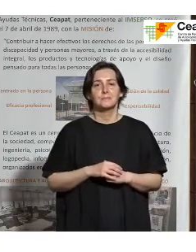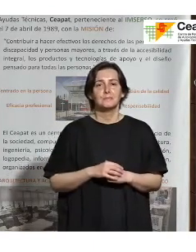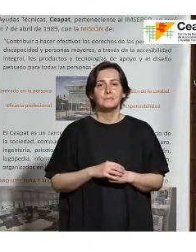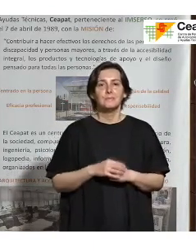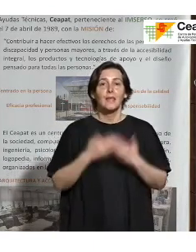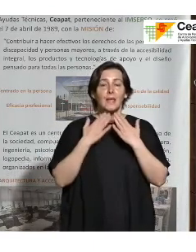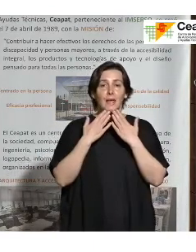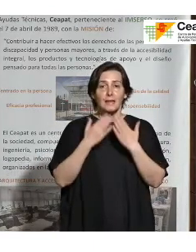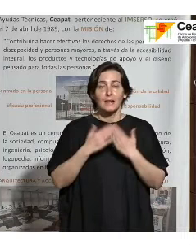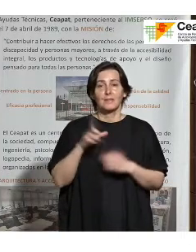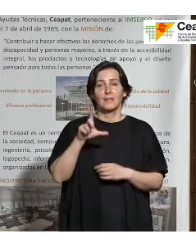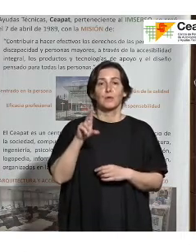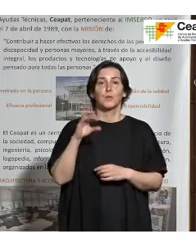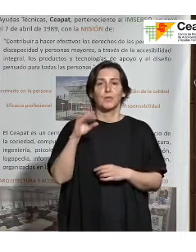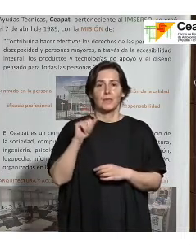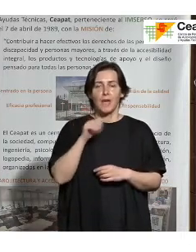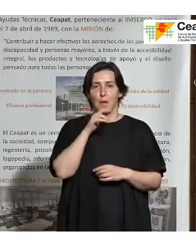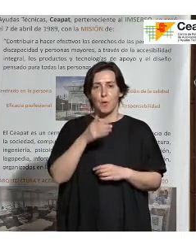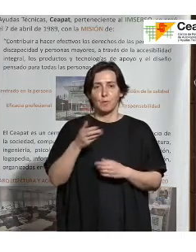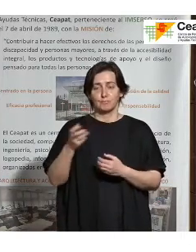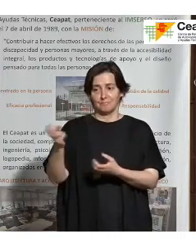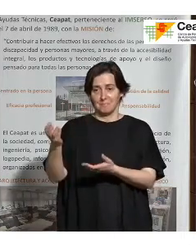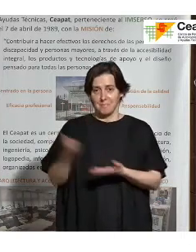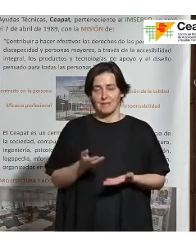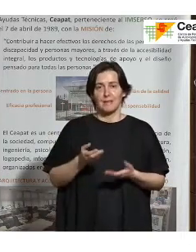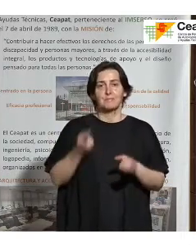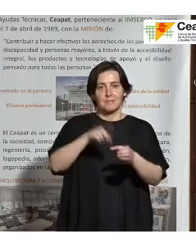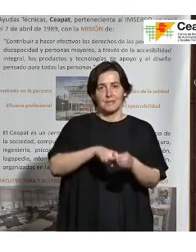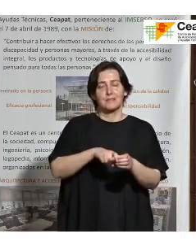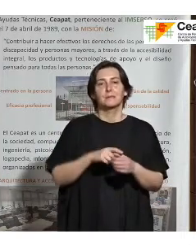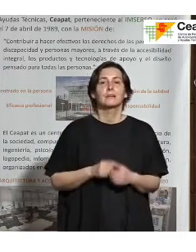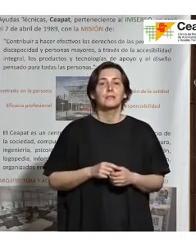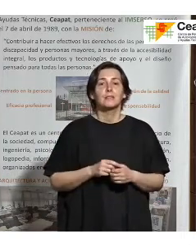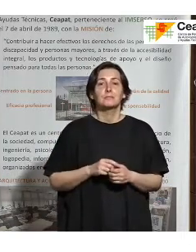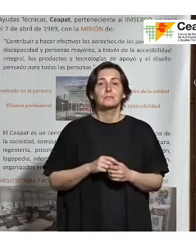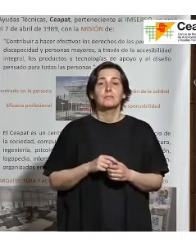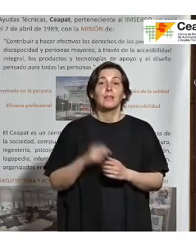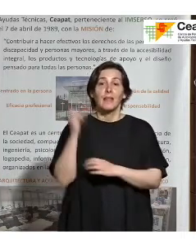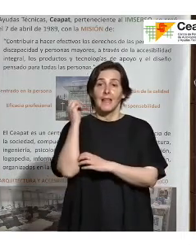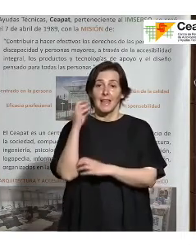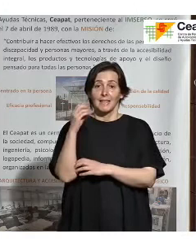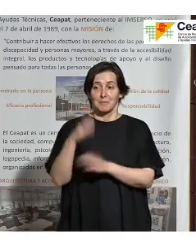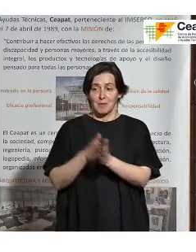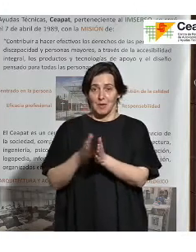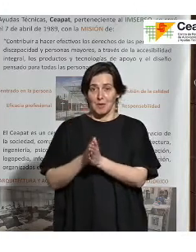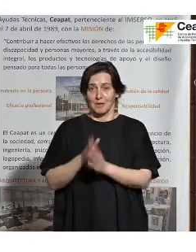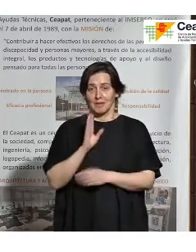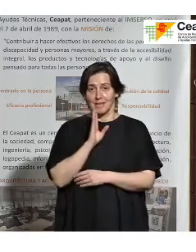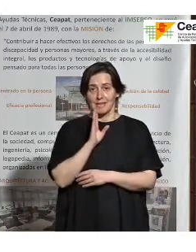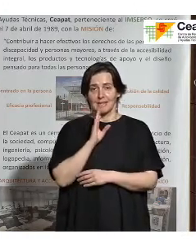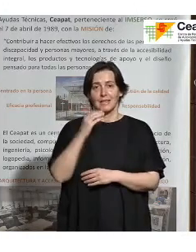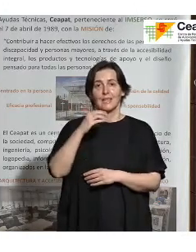Gracias, Lucía, por invitarme a participar. Tras las intervenciones de nuestros compañeros, de